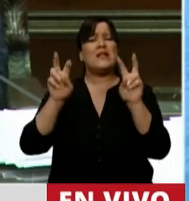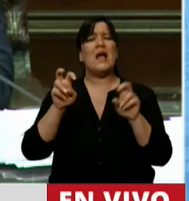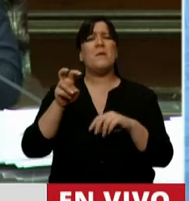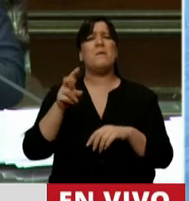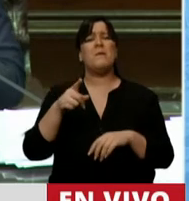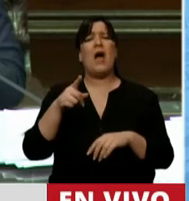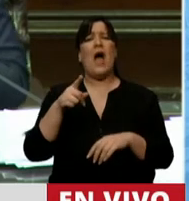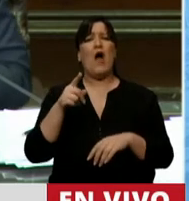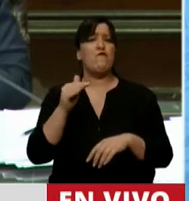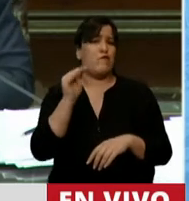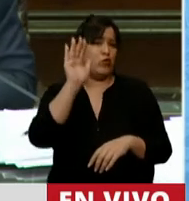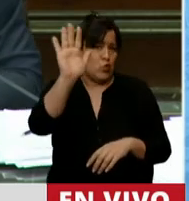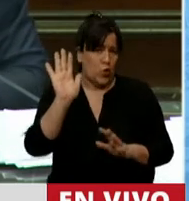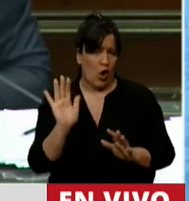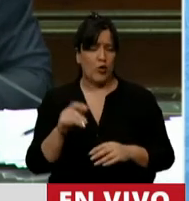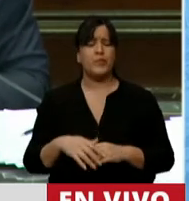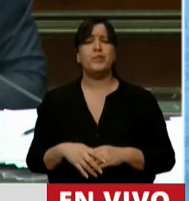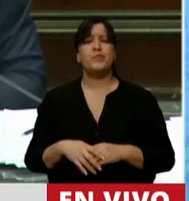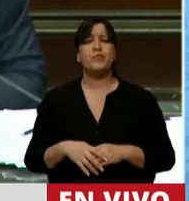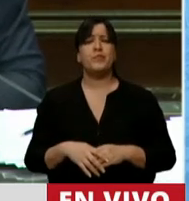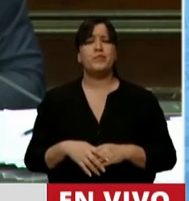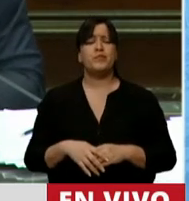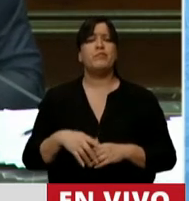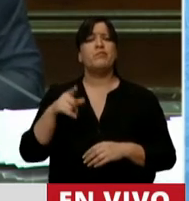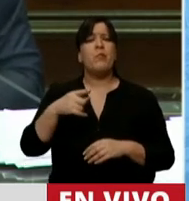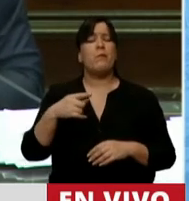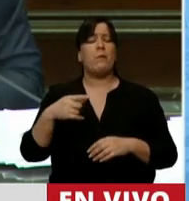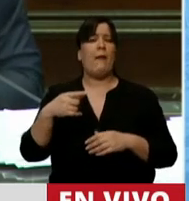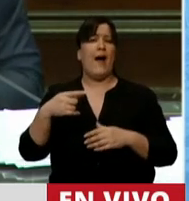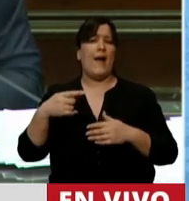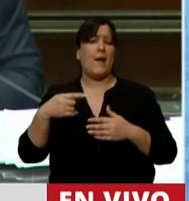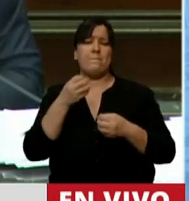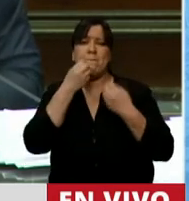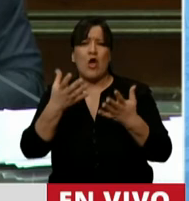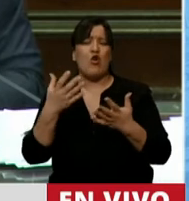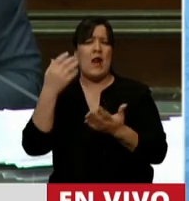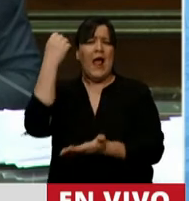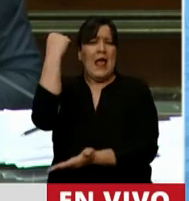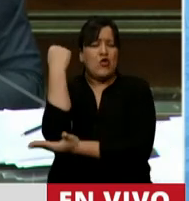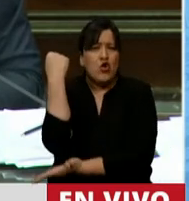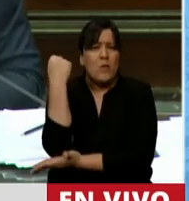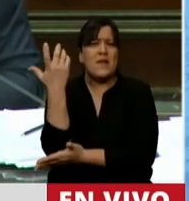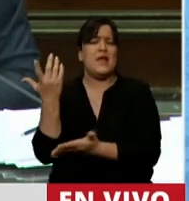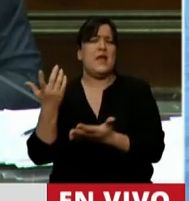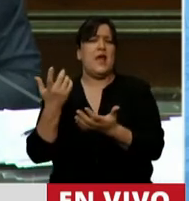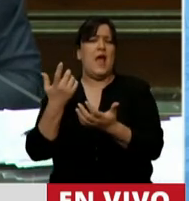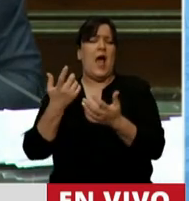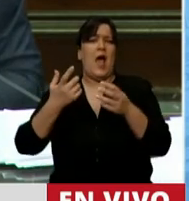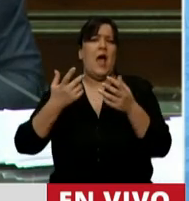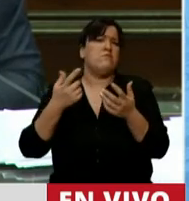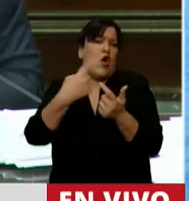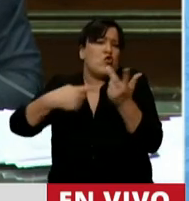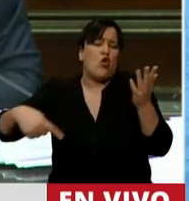perfilándose sobre la recuperación económica y los rubros que serán